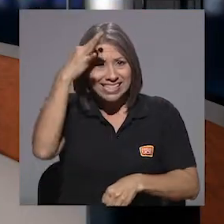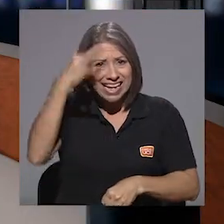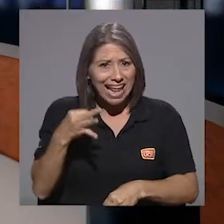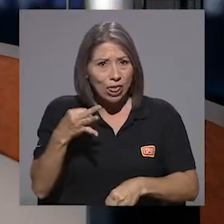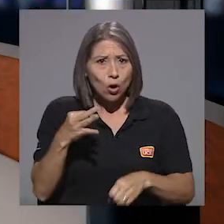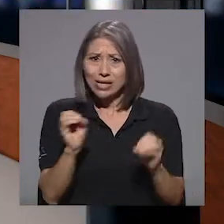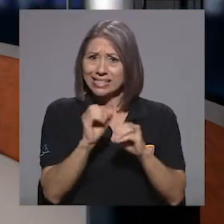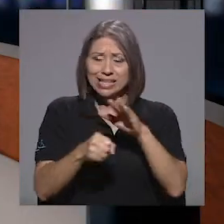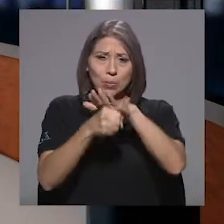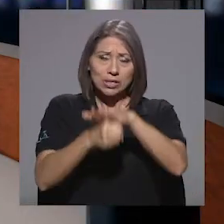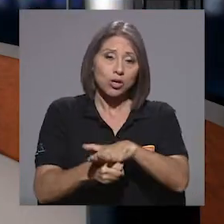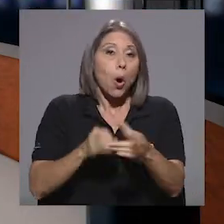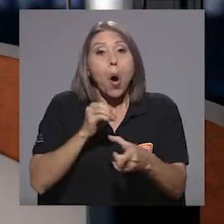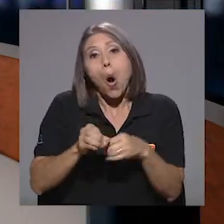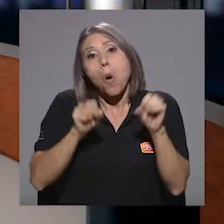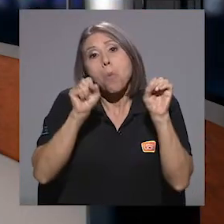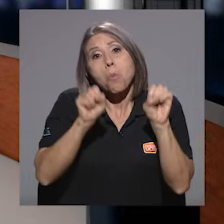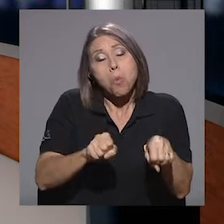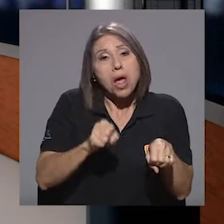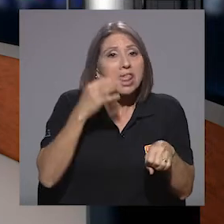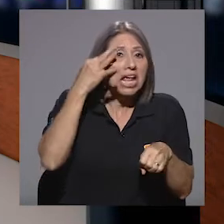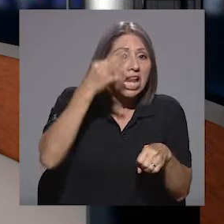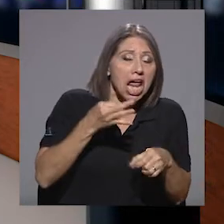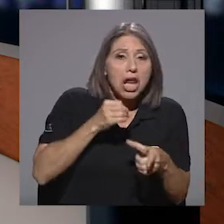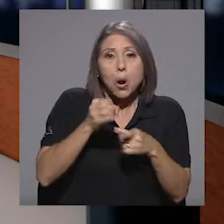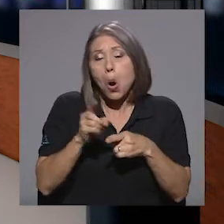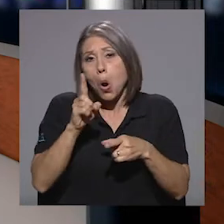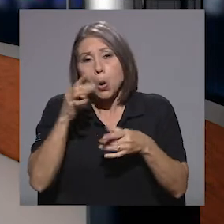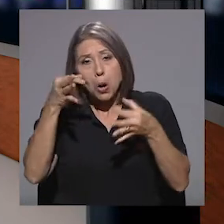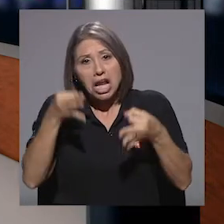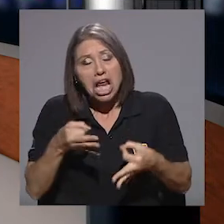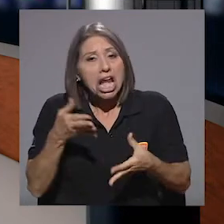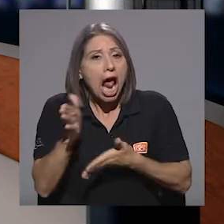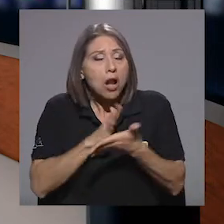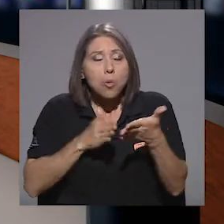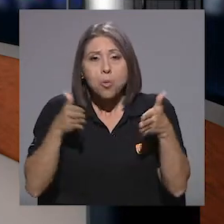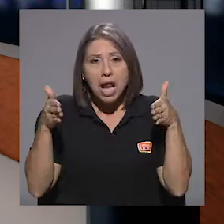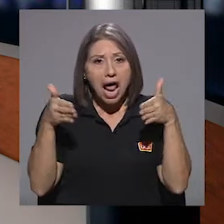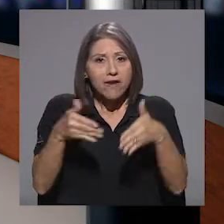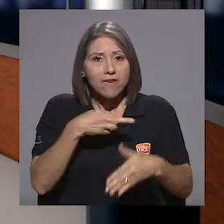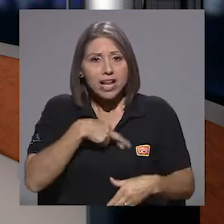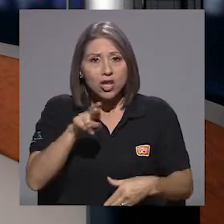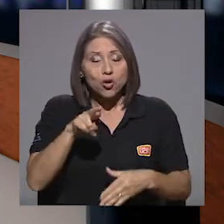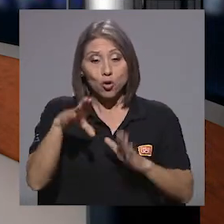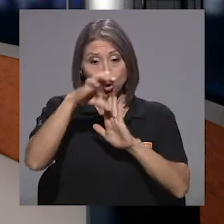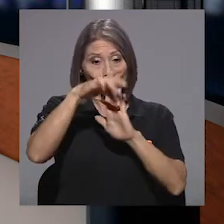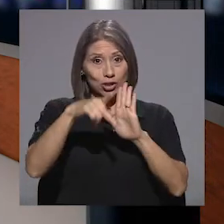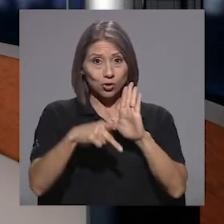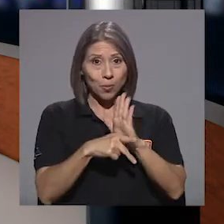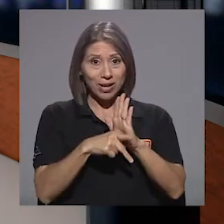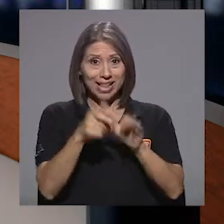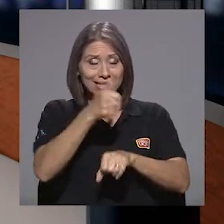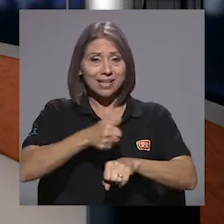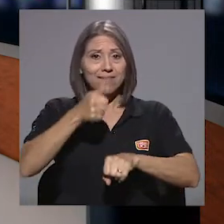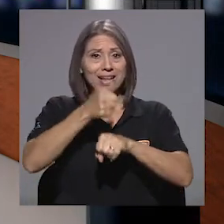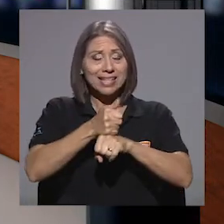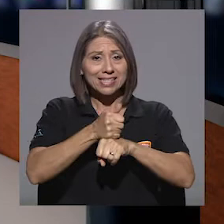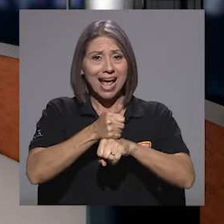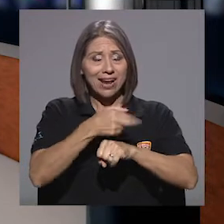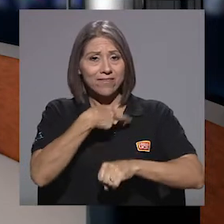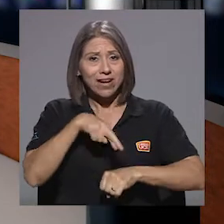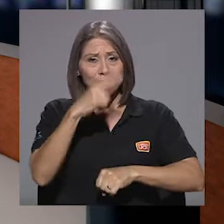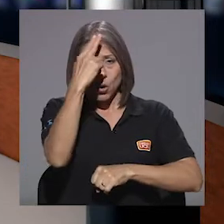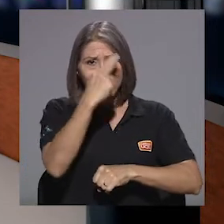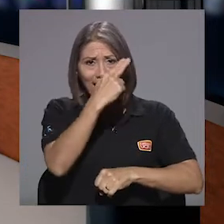abstenerse de profesar religión alguna. Que la Constitución política establezca la religión católica como la